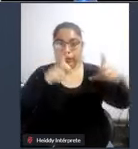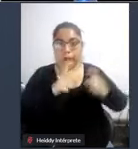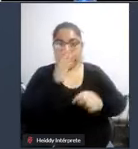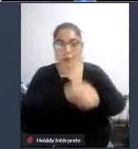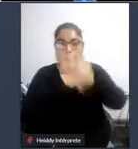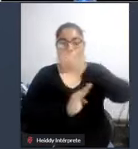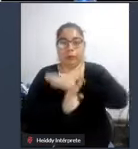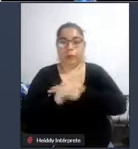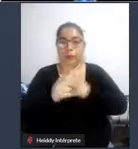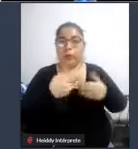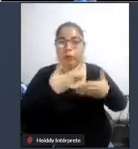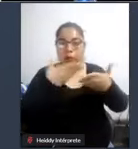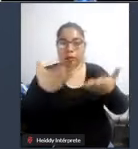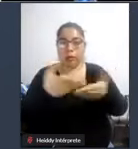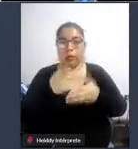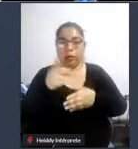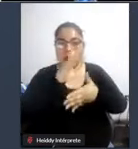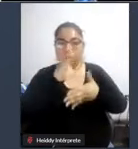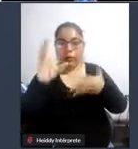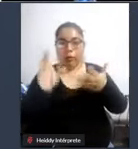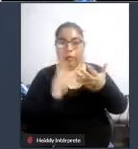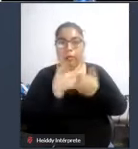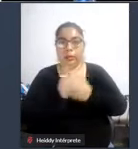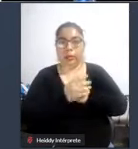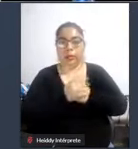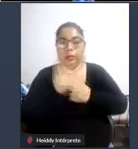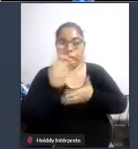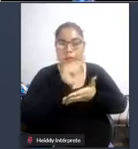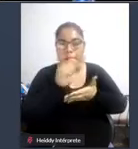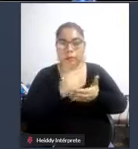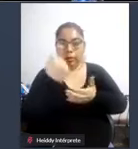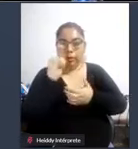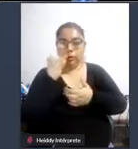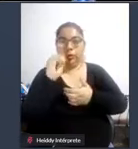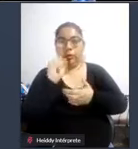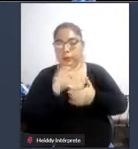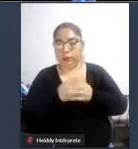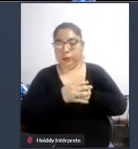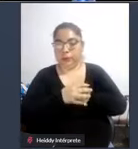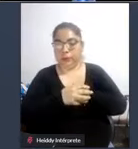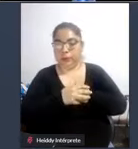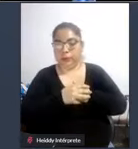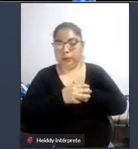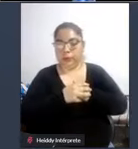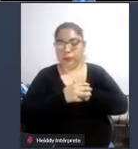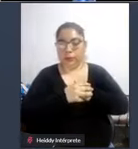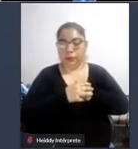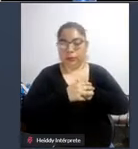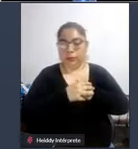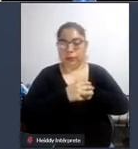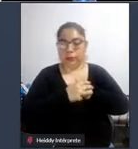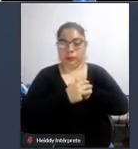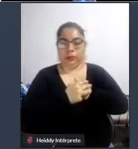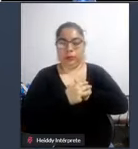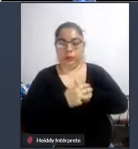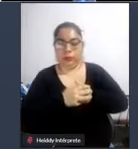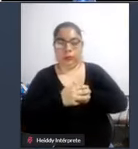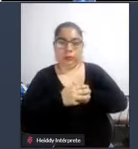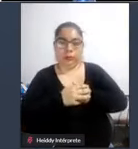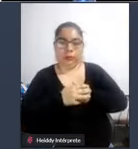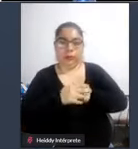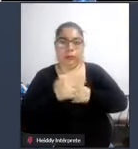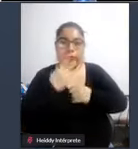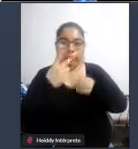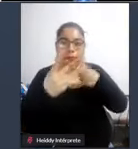darle su certificado de CONADI inscribirlo al CISPO y todas aquellas cosas que necesite entonces